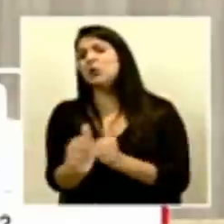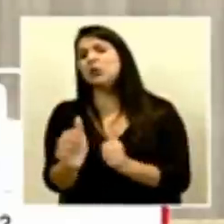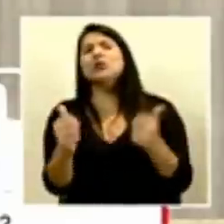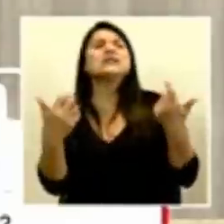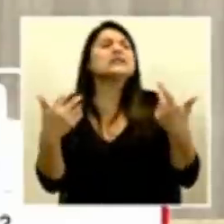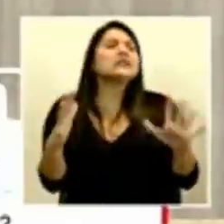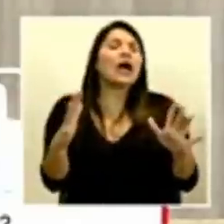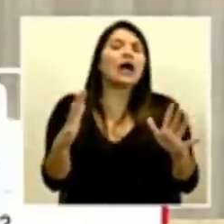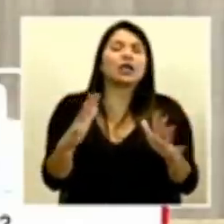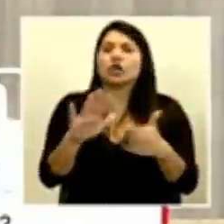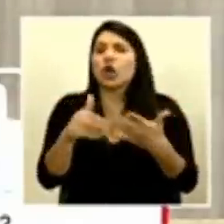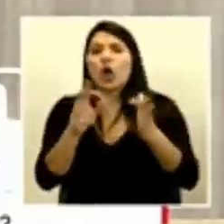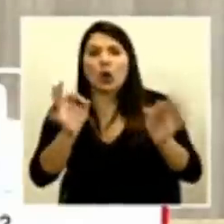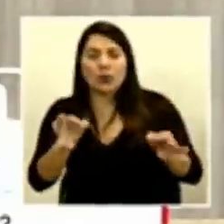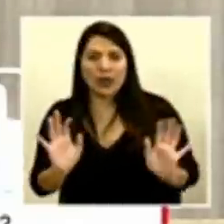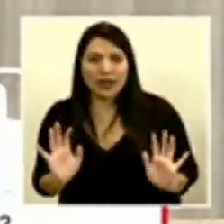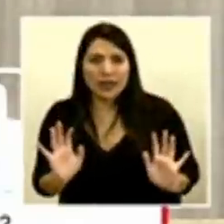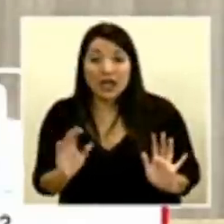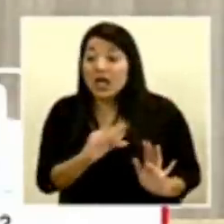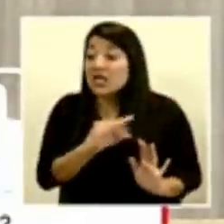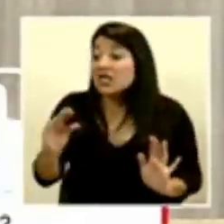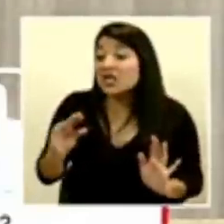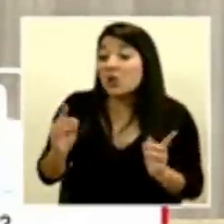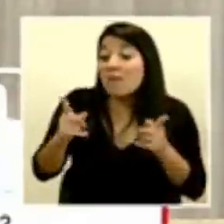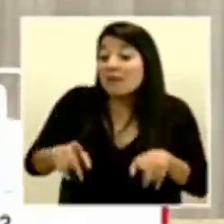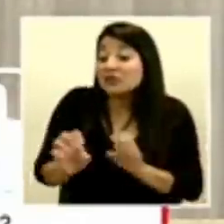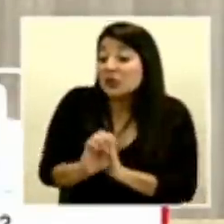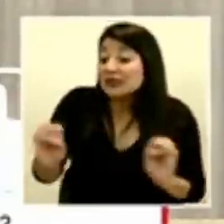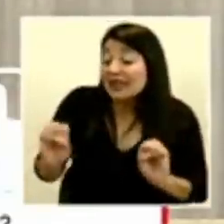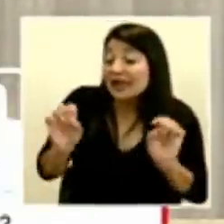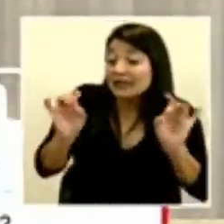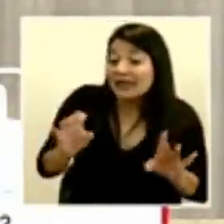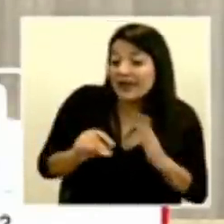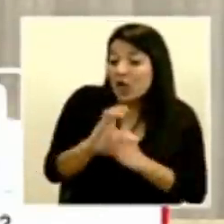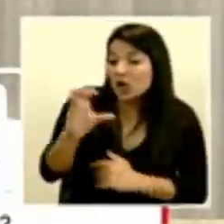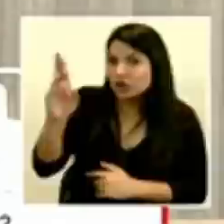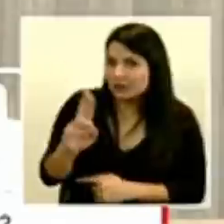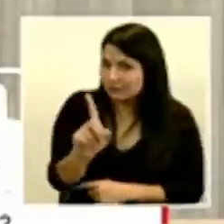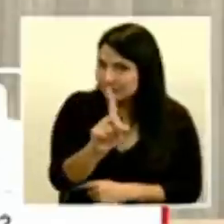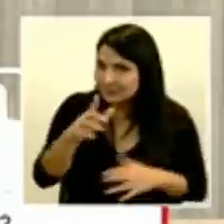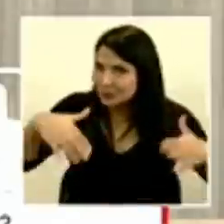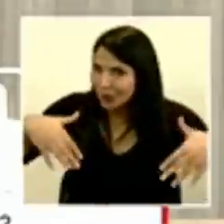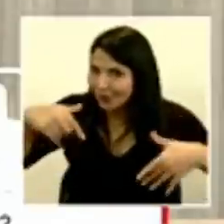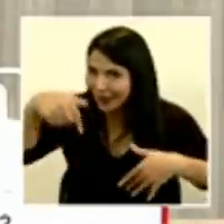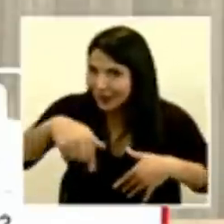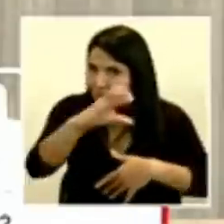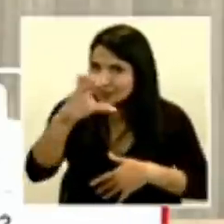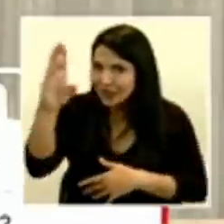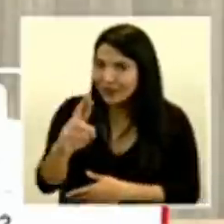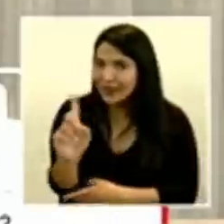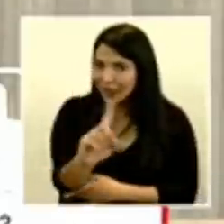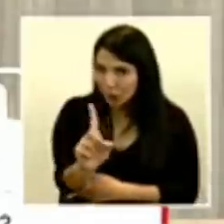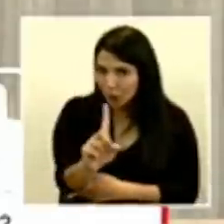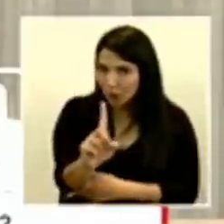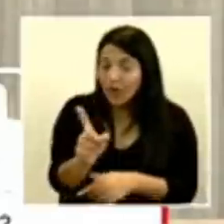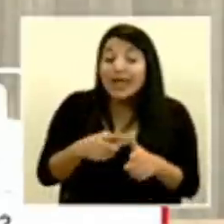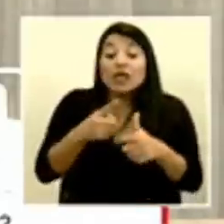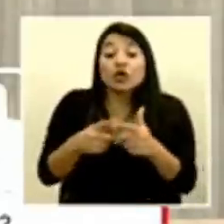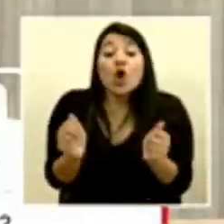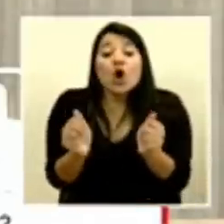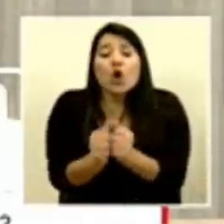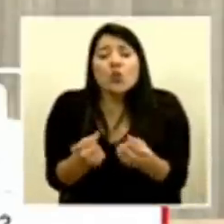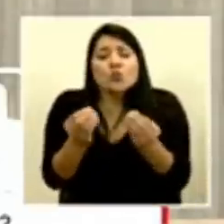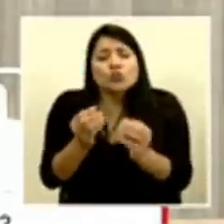por donde asustan como decimos normalmente y no nos van a asustar. No hemos pasado por ahí todavía. Así que con mucha cautela,